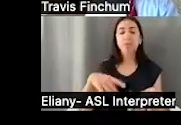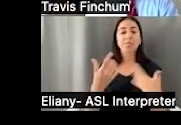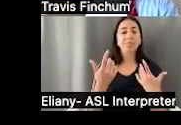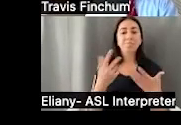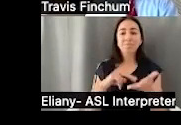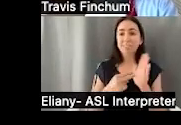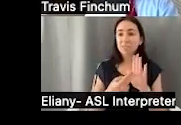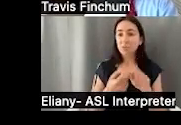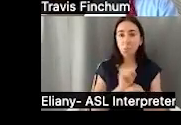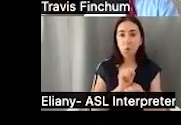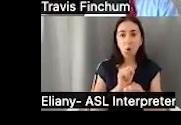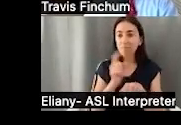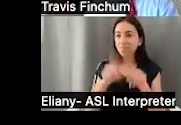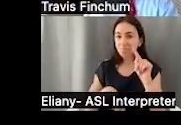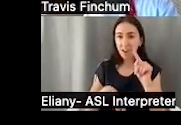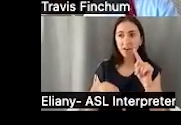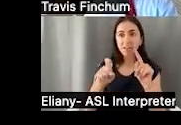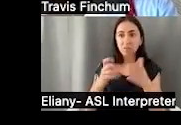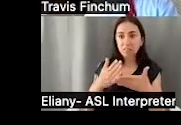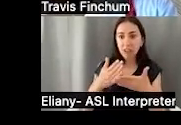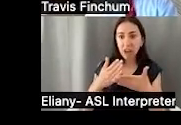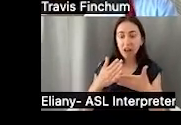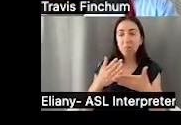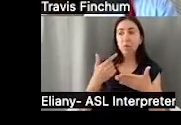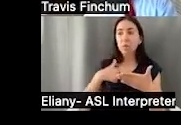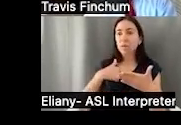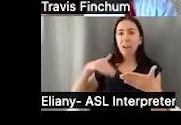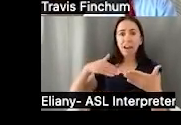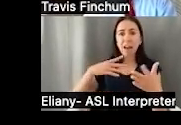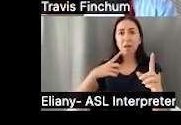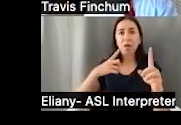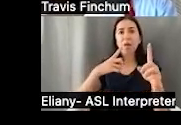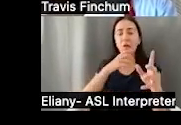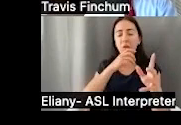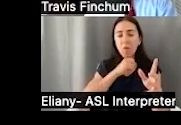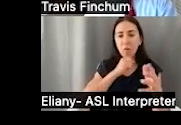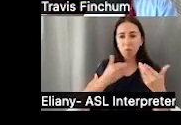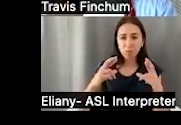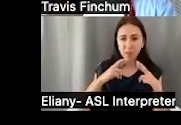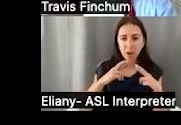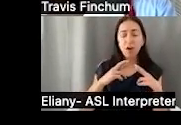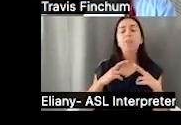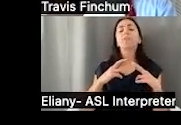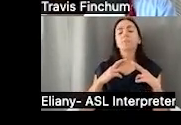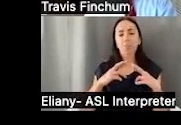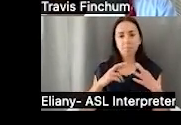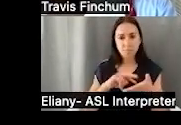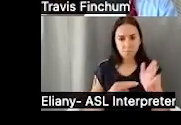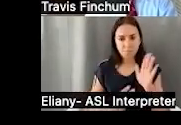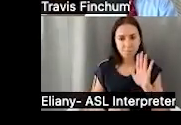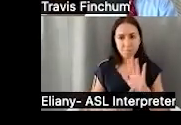condición médica que nos previene y no podemos trabajar y no hemos llegado a nuestra edad de jubilación,